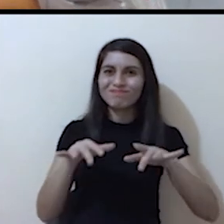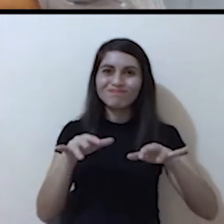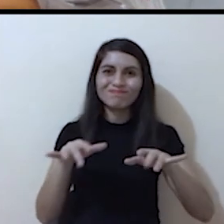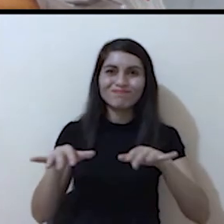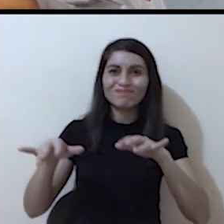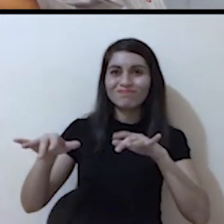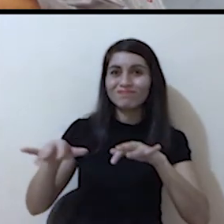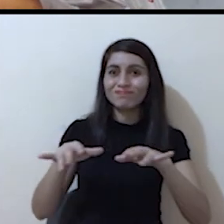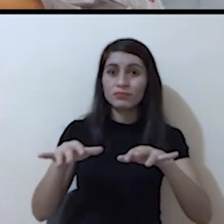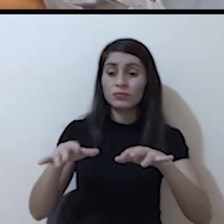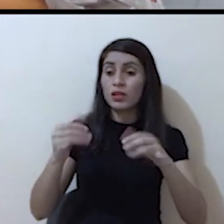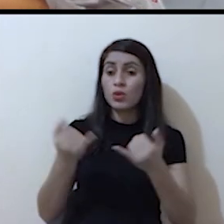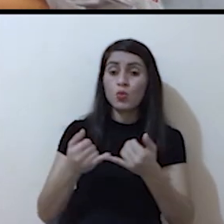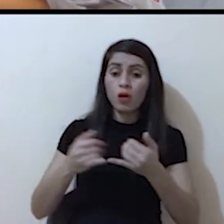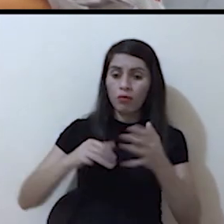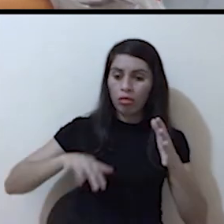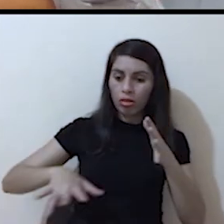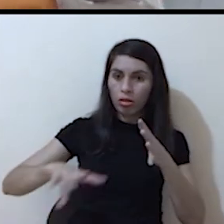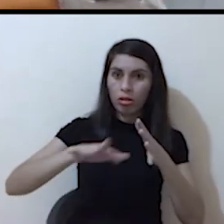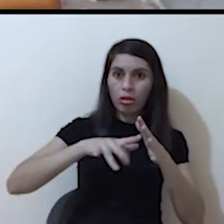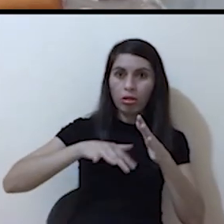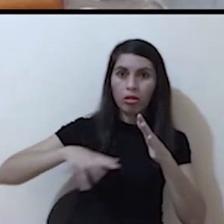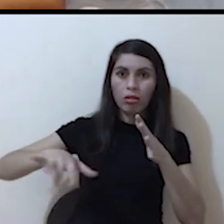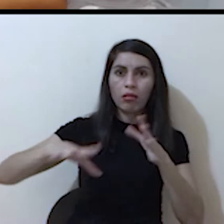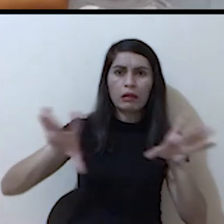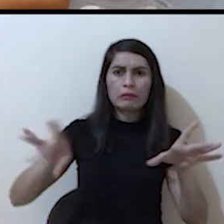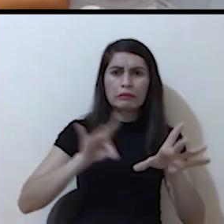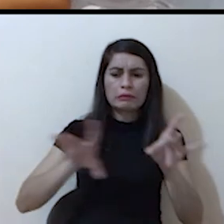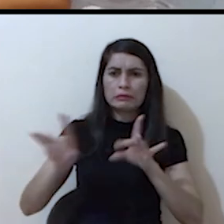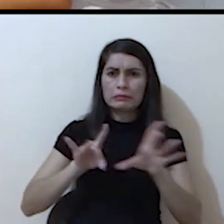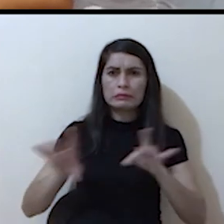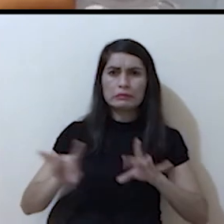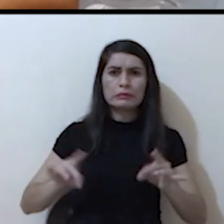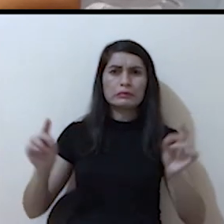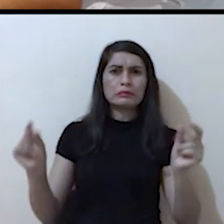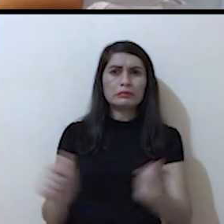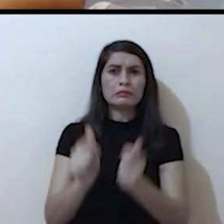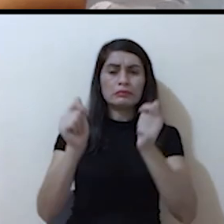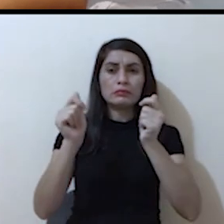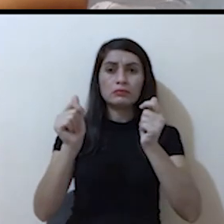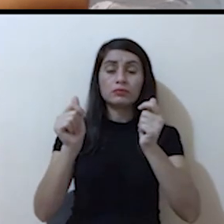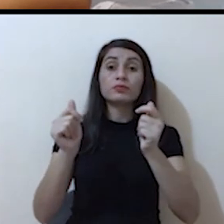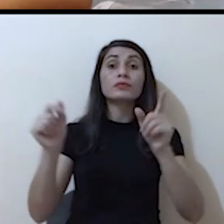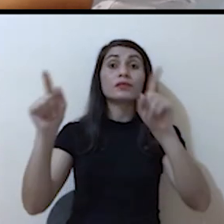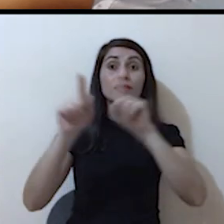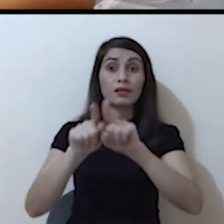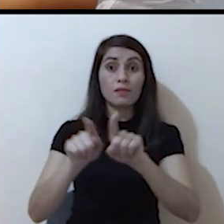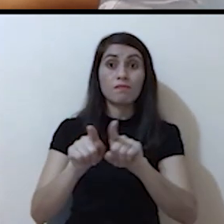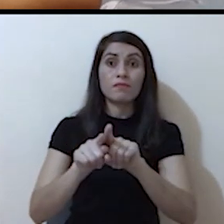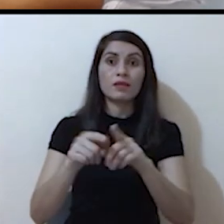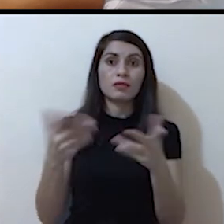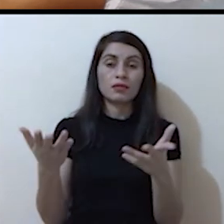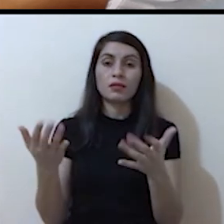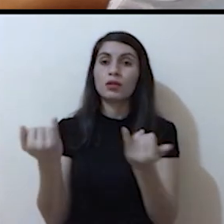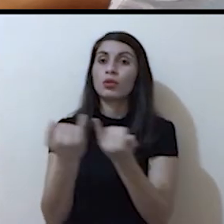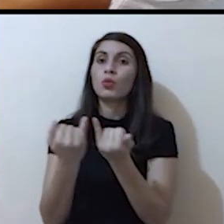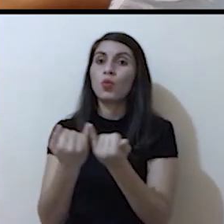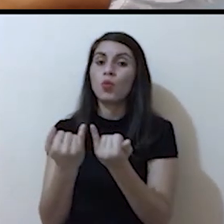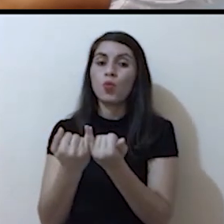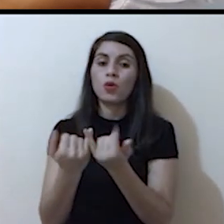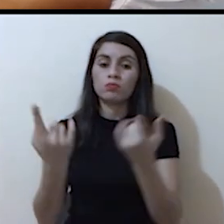Ve cómo se contaminan otras fuentes. Esto es lo que sucede cada vez que hay algún factor